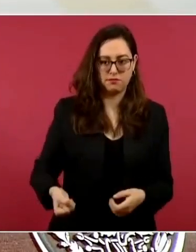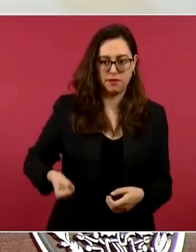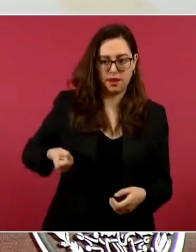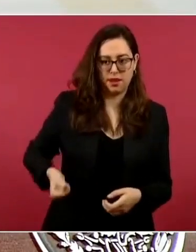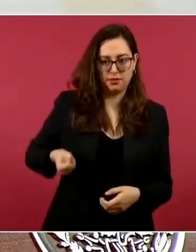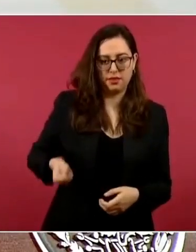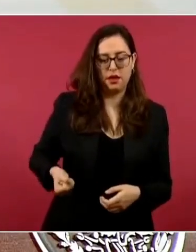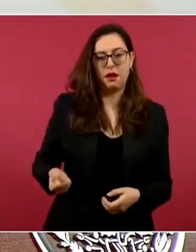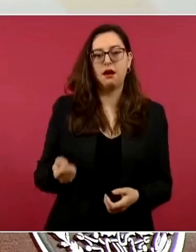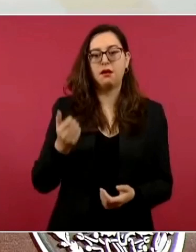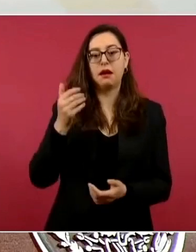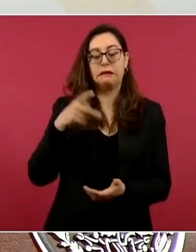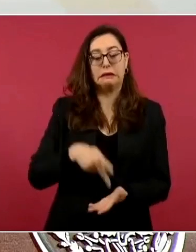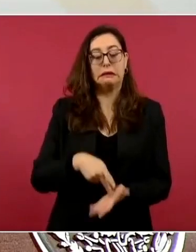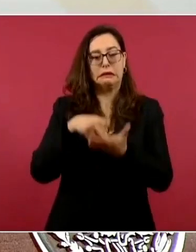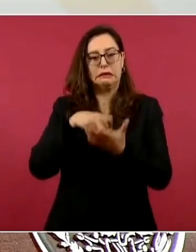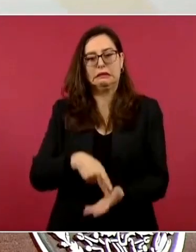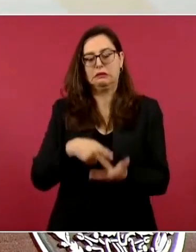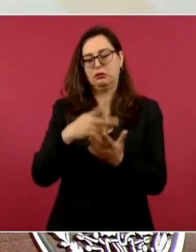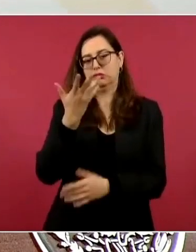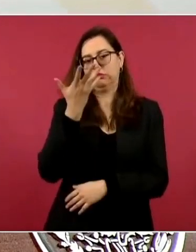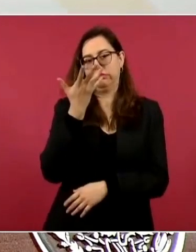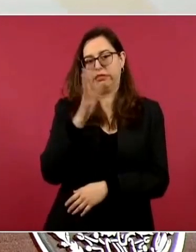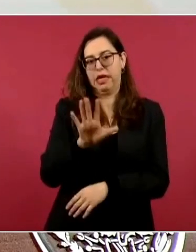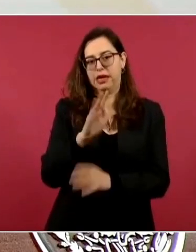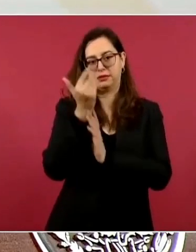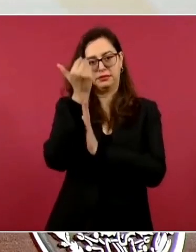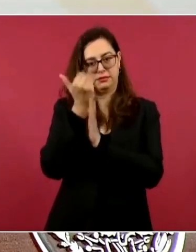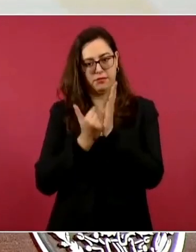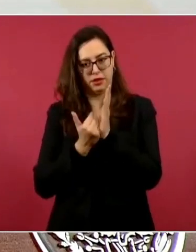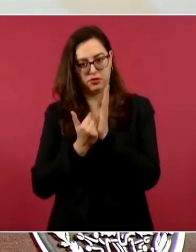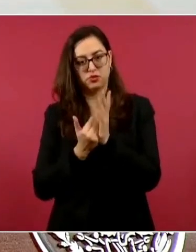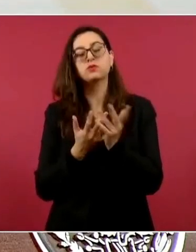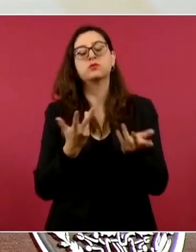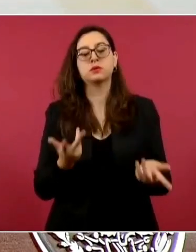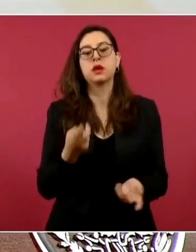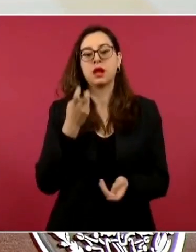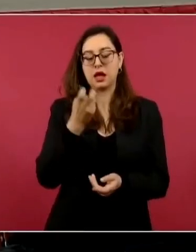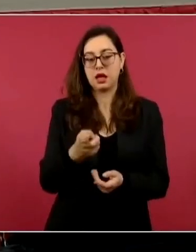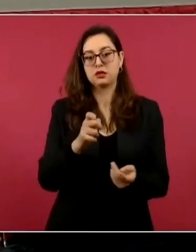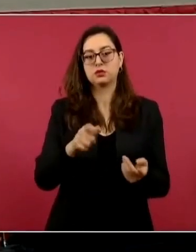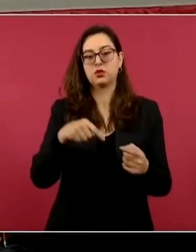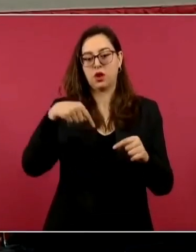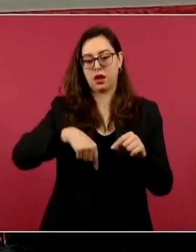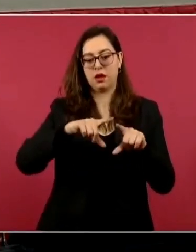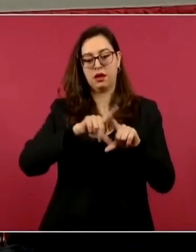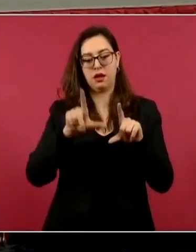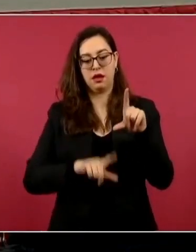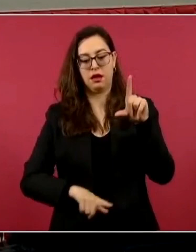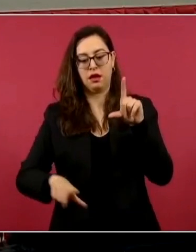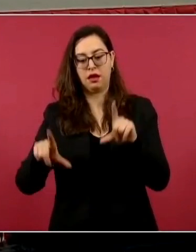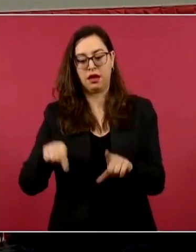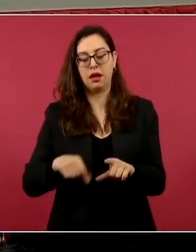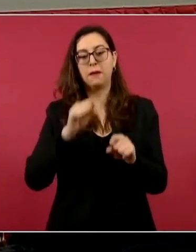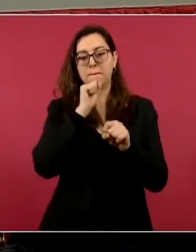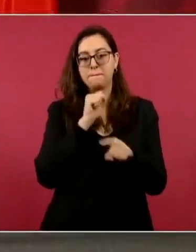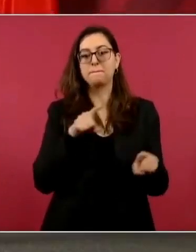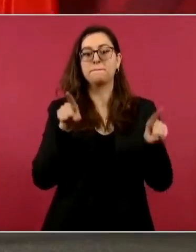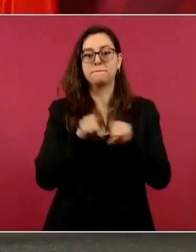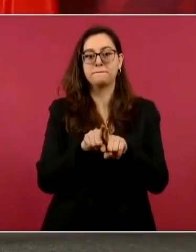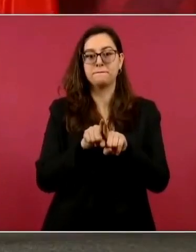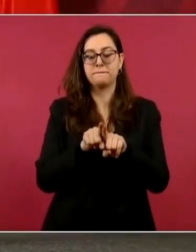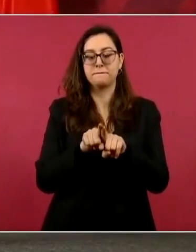así lo establece la legislación en México, esto es en vuelos nacionales y en vuelos originados